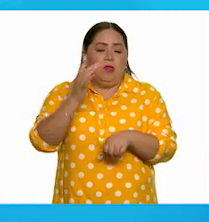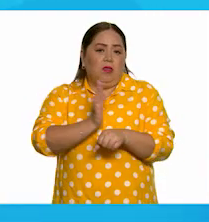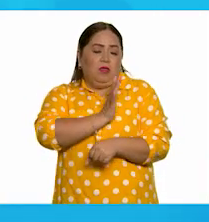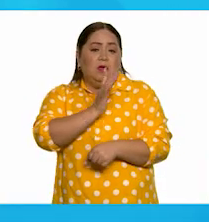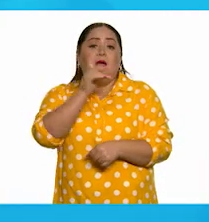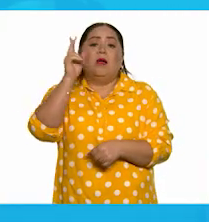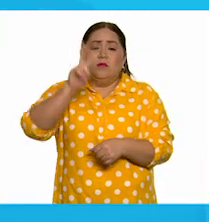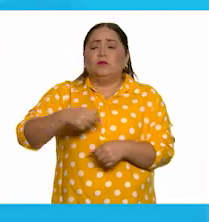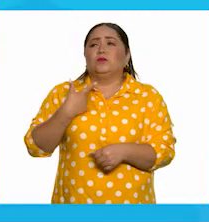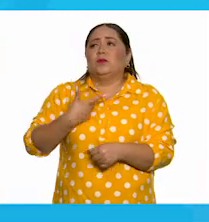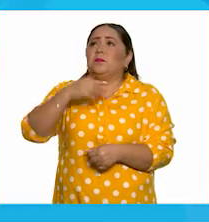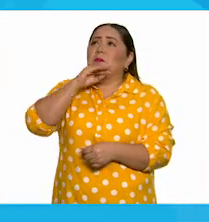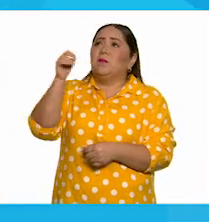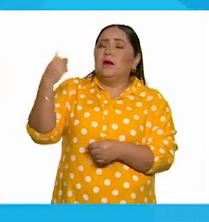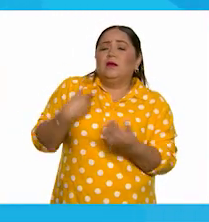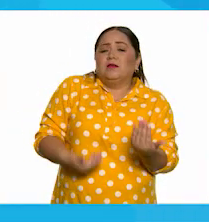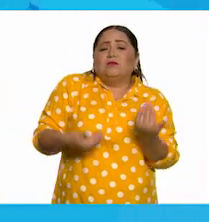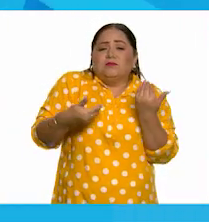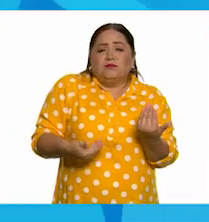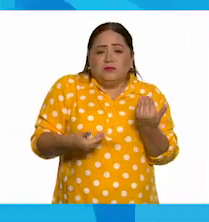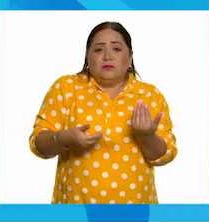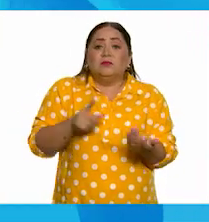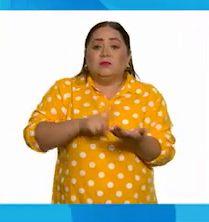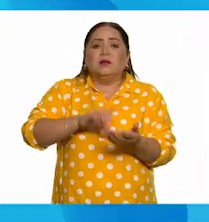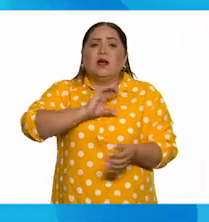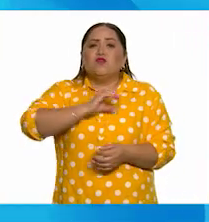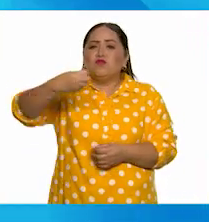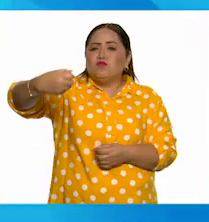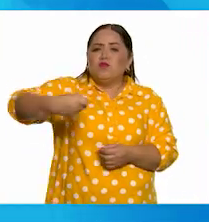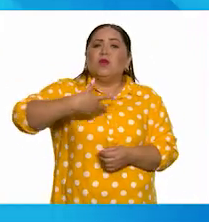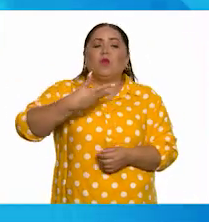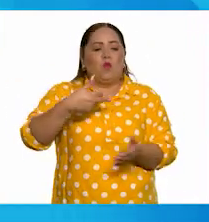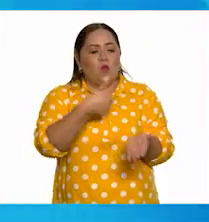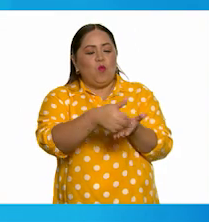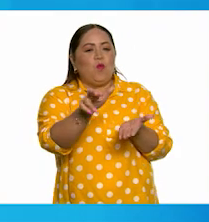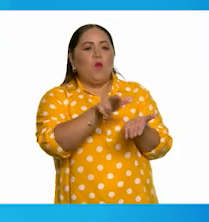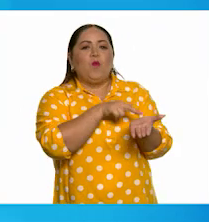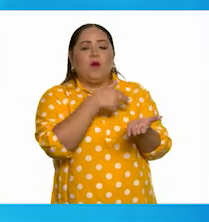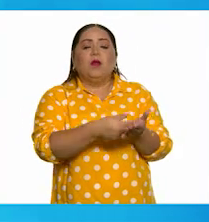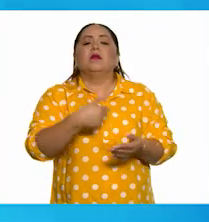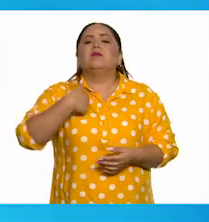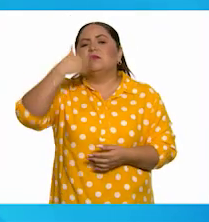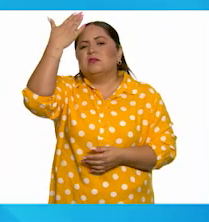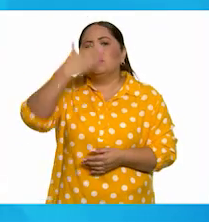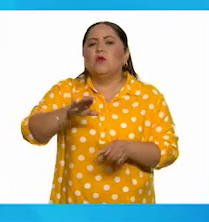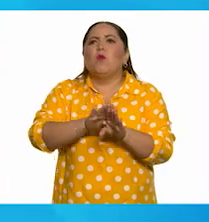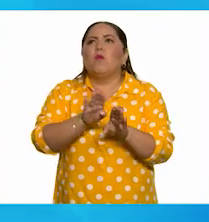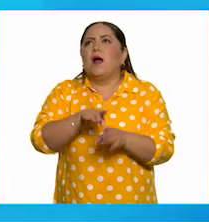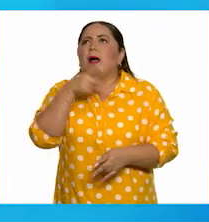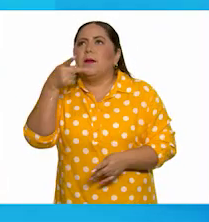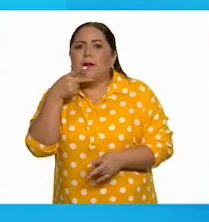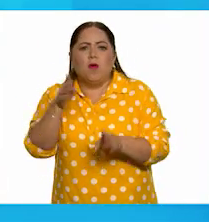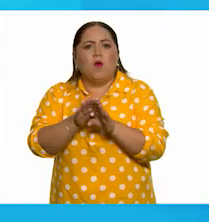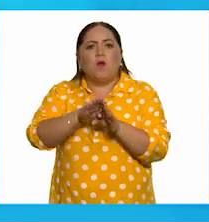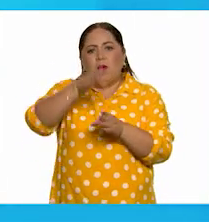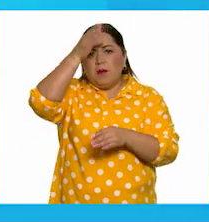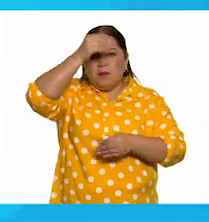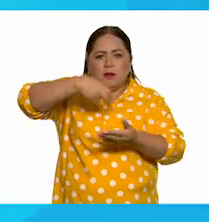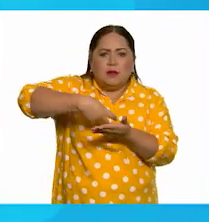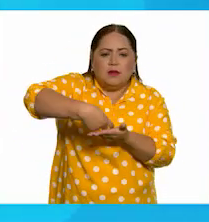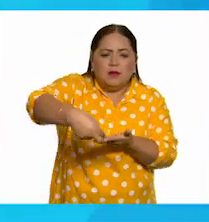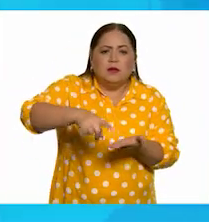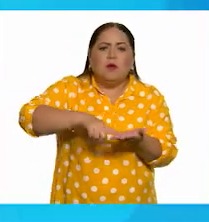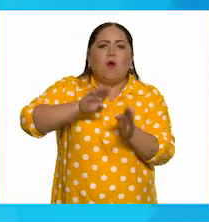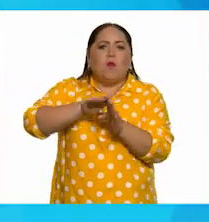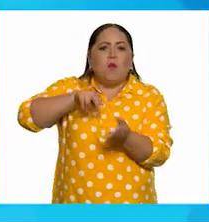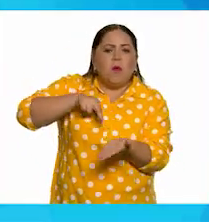cargara mi mamá. Me decían de cariño, güerejo. Me gustaría saber cómo aprendí a hablar, cómo aprendí a gatear, cuando aprendí